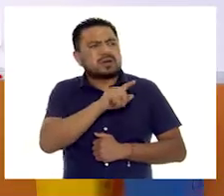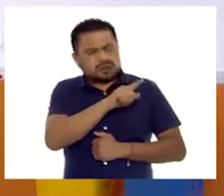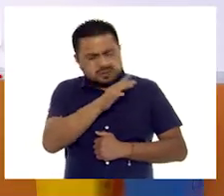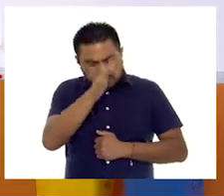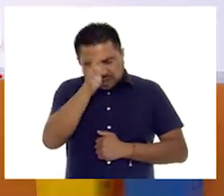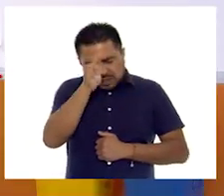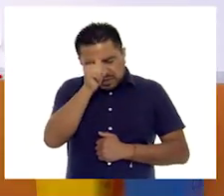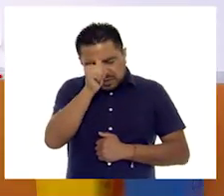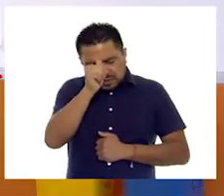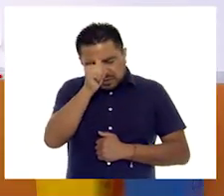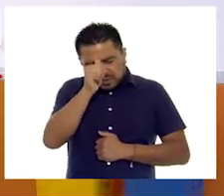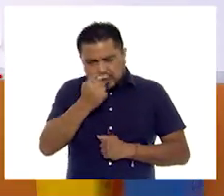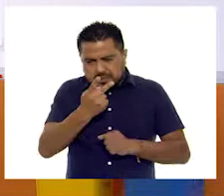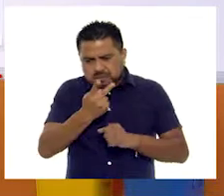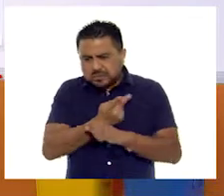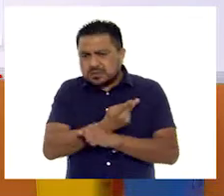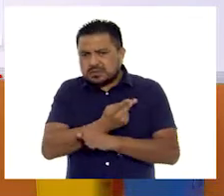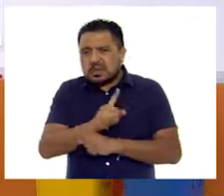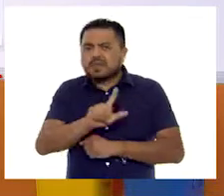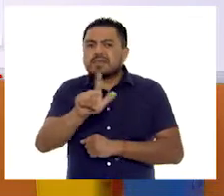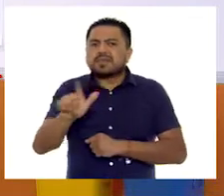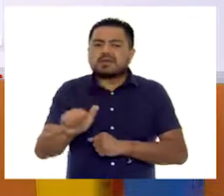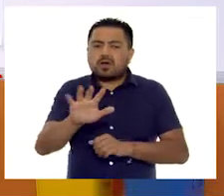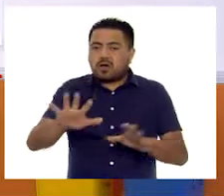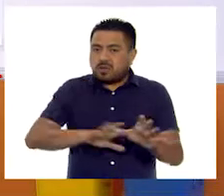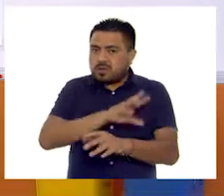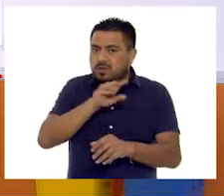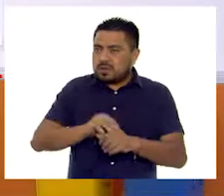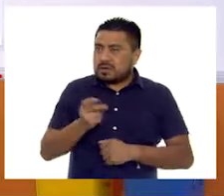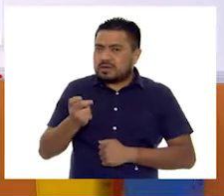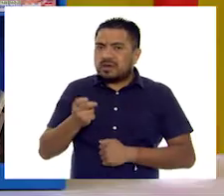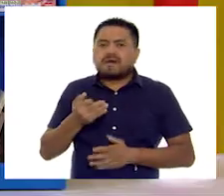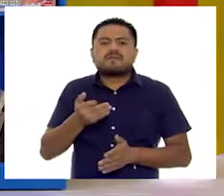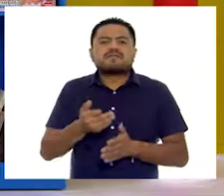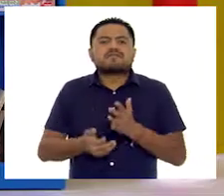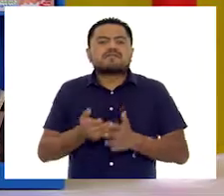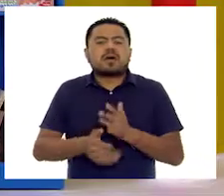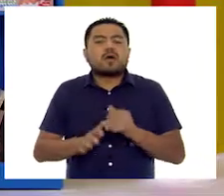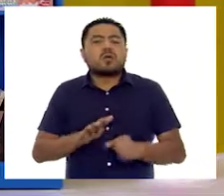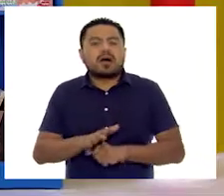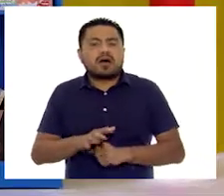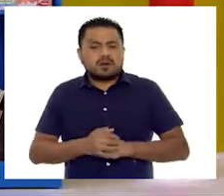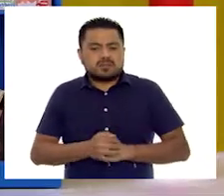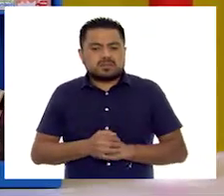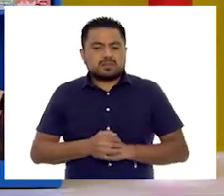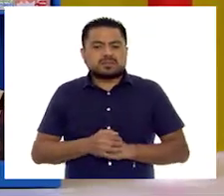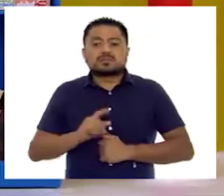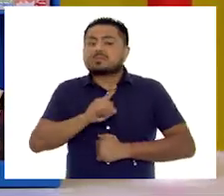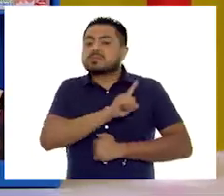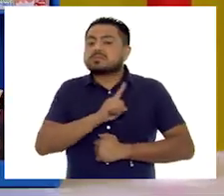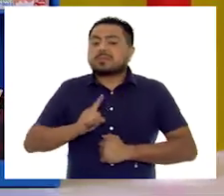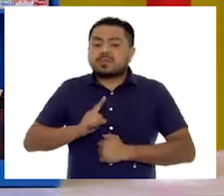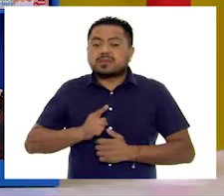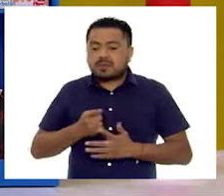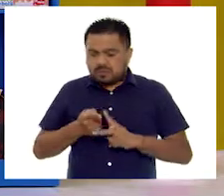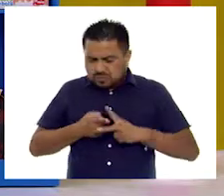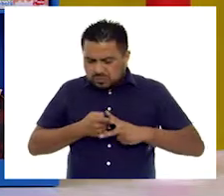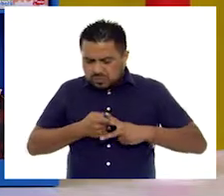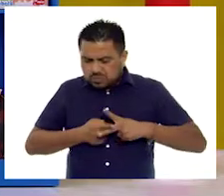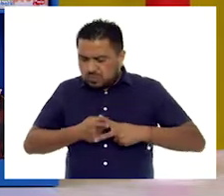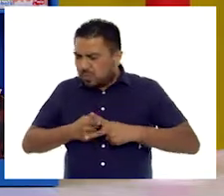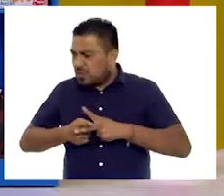acordabas qué pasaba después de todo esto? ¿Qué nos faltaba? Ah, tendríamos que contar